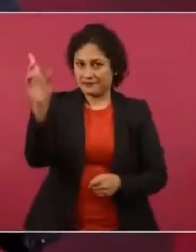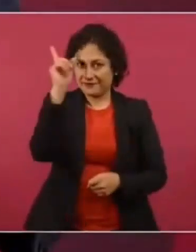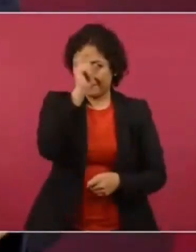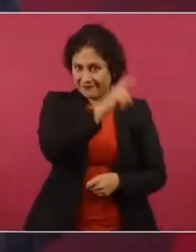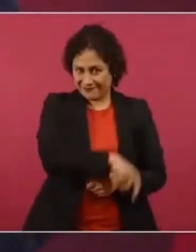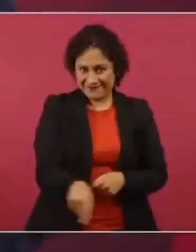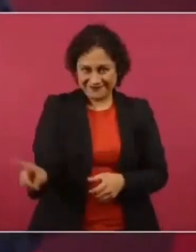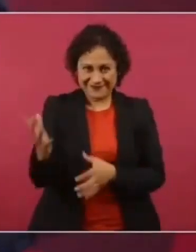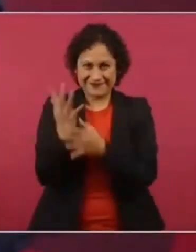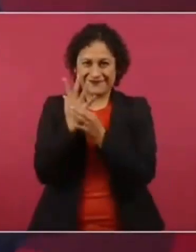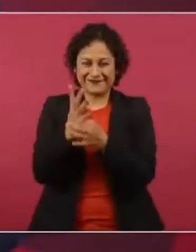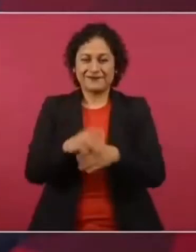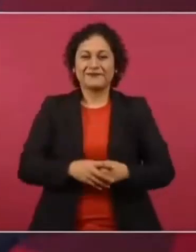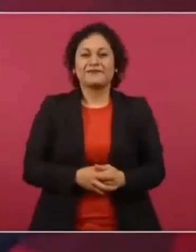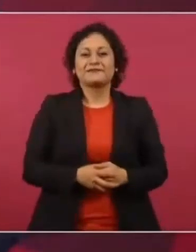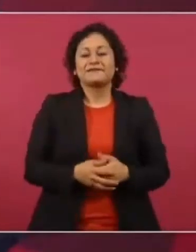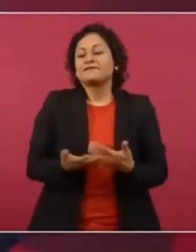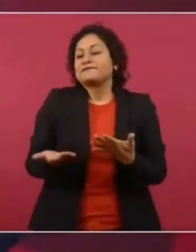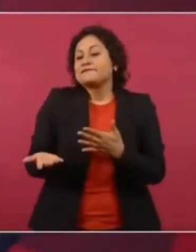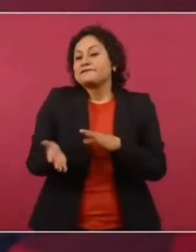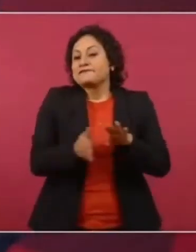Imagínense cuánto se ganó.